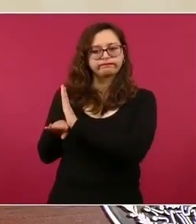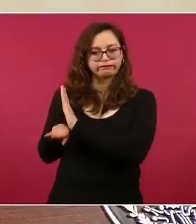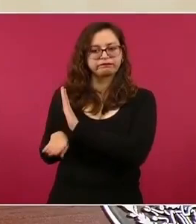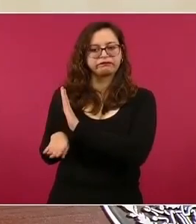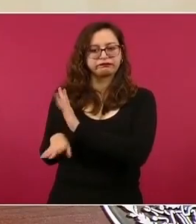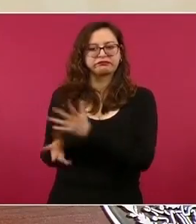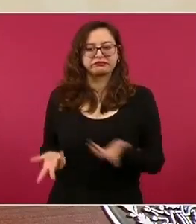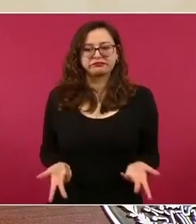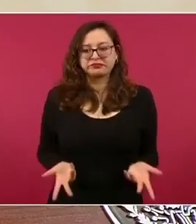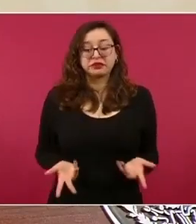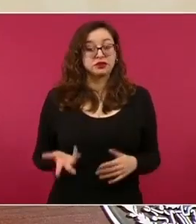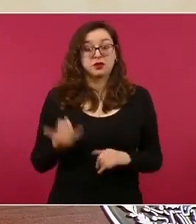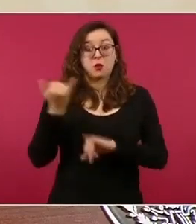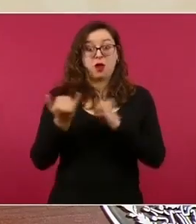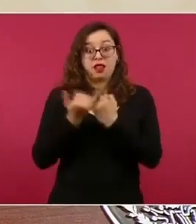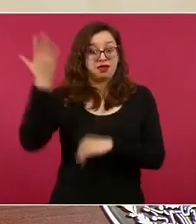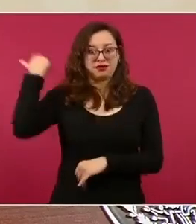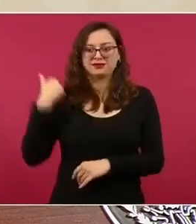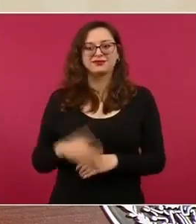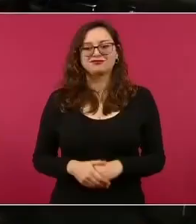representan lo mismo que antes